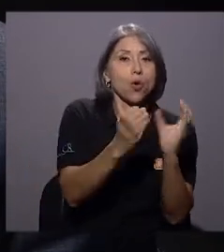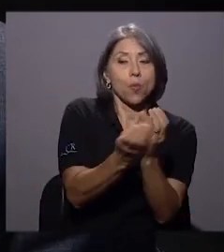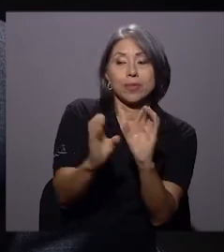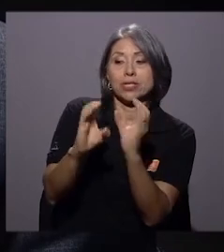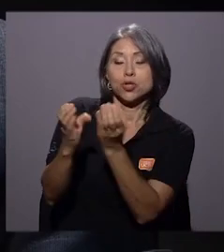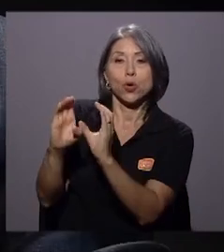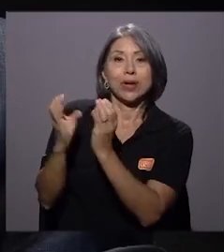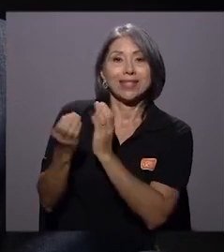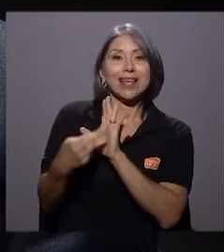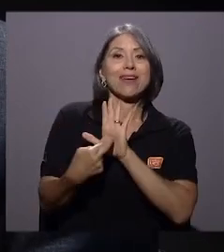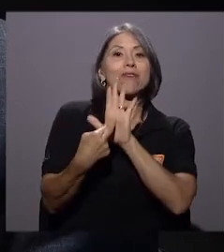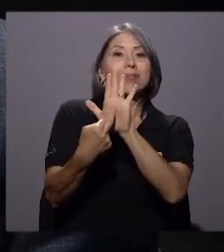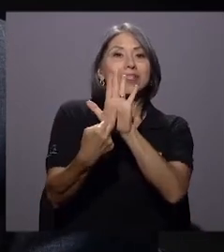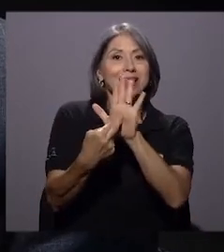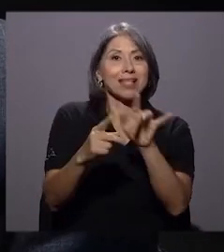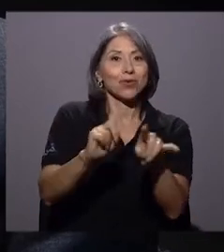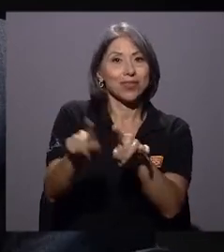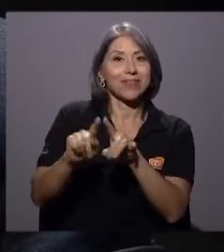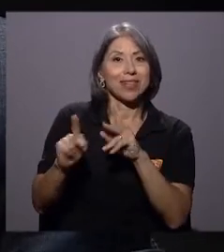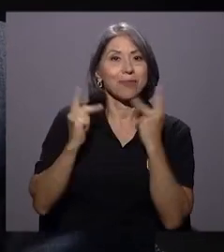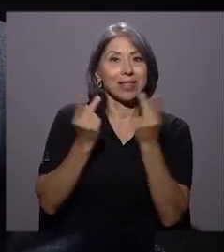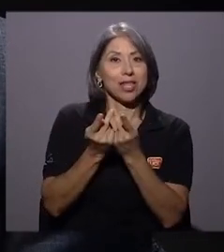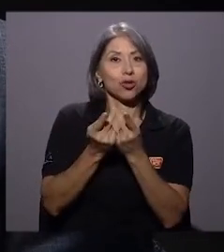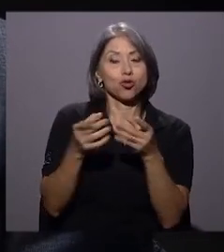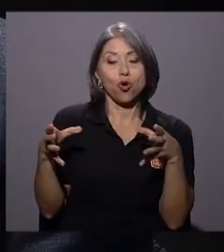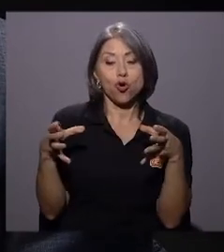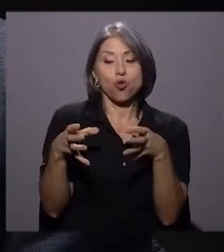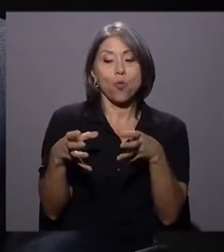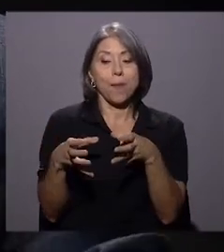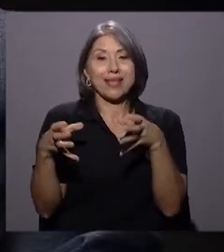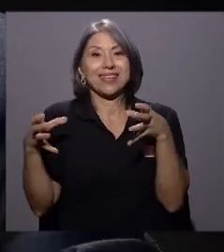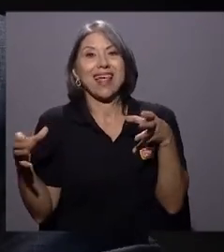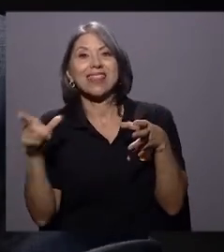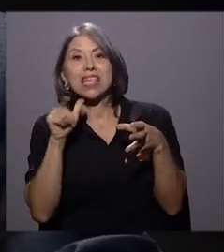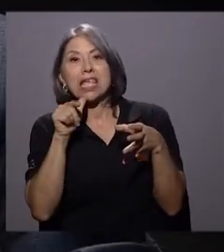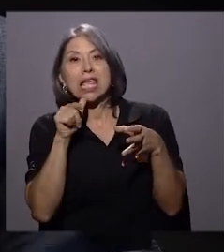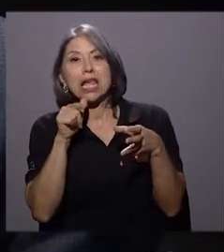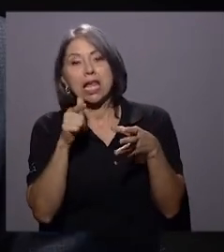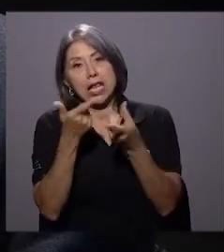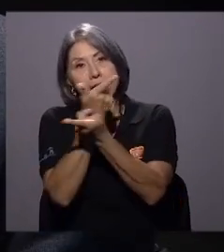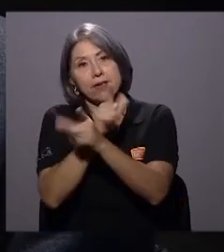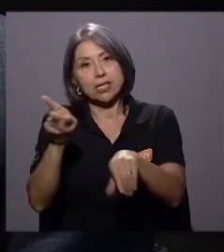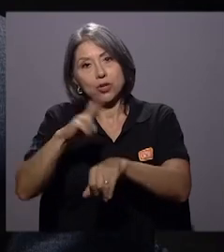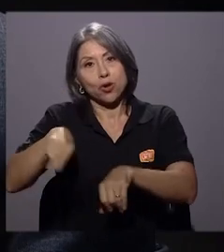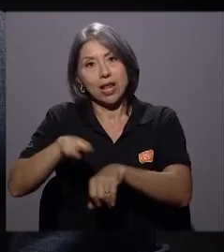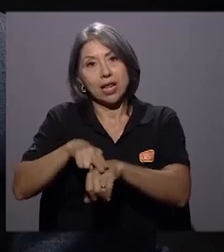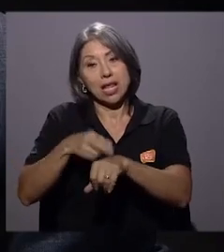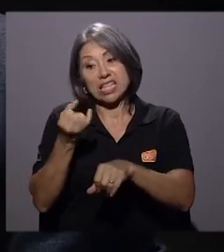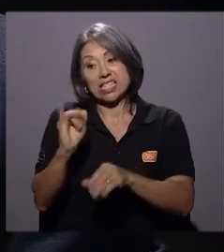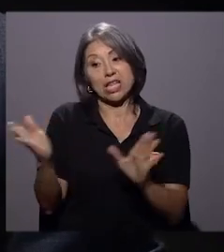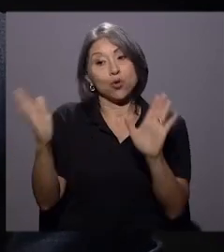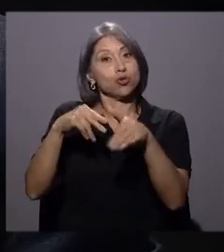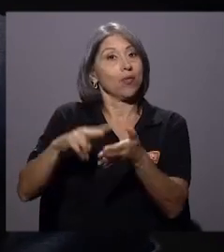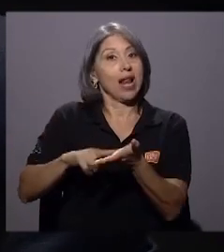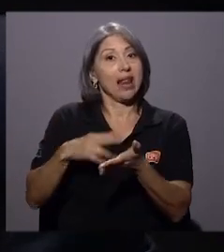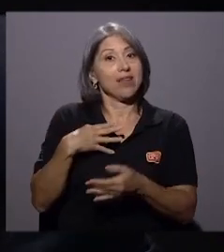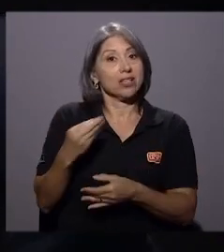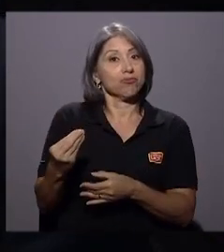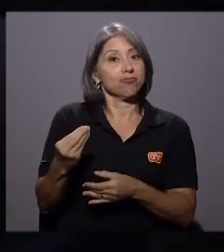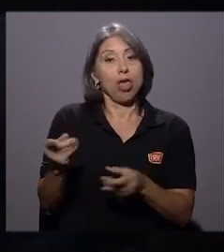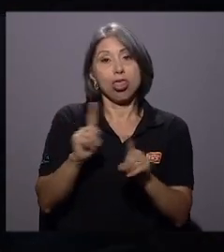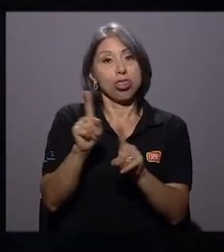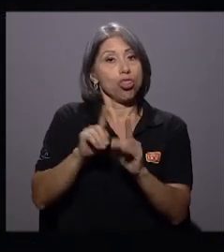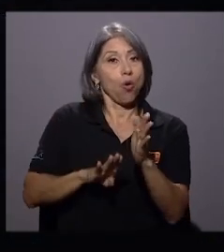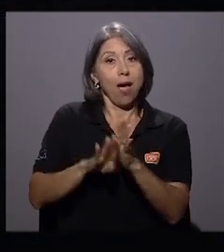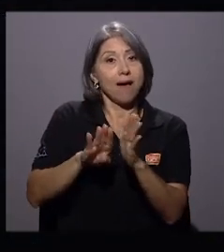fracción más grande de esta Asamblea Legislativa la tiene Liberación Nacional. Y bueno, sin Liberación Nacional las cosas no avanzan en la Asamblea